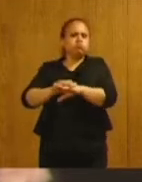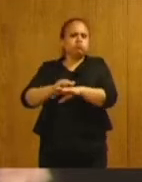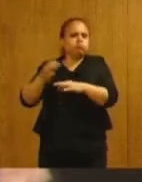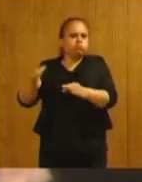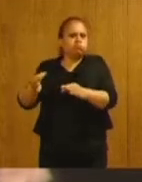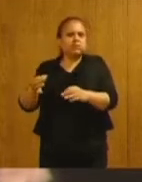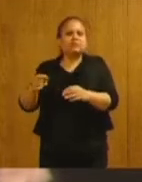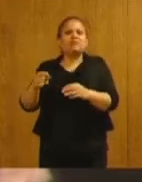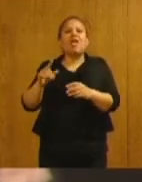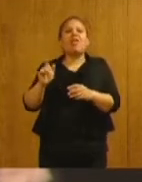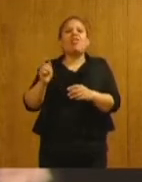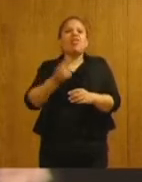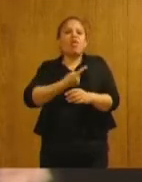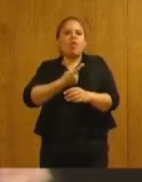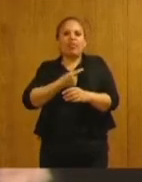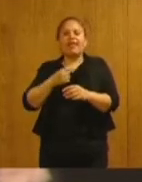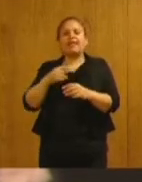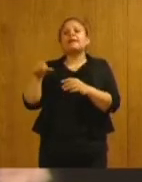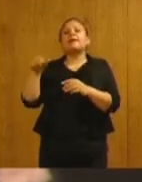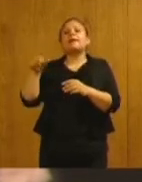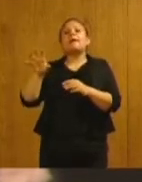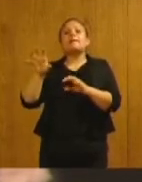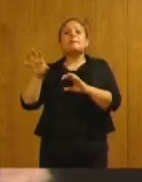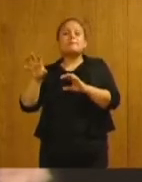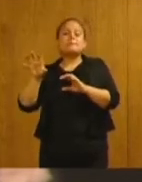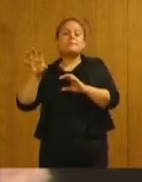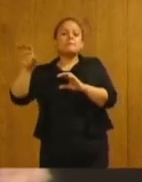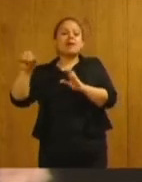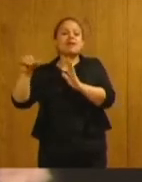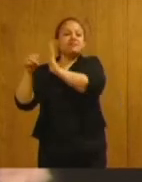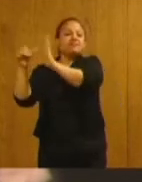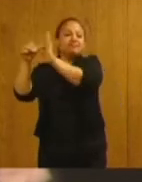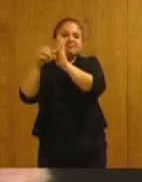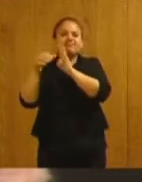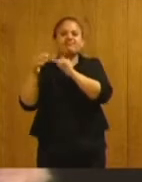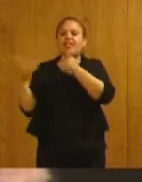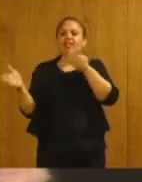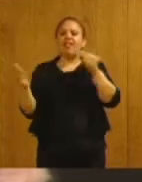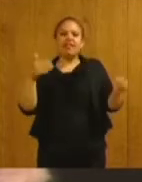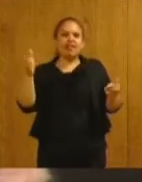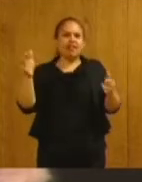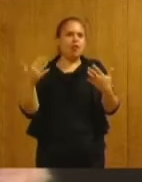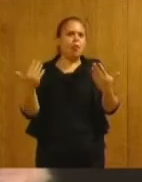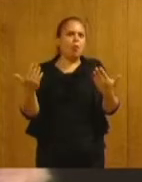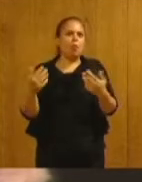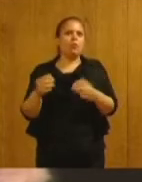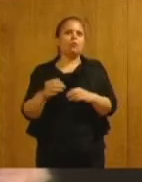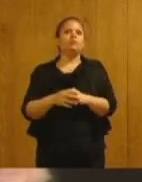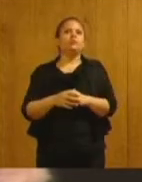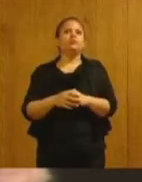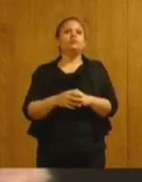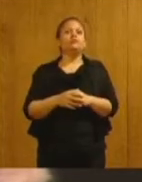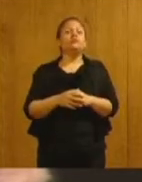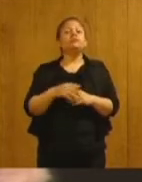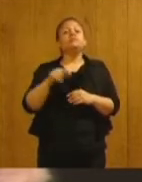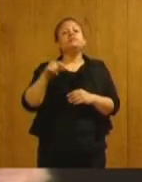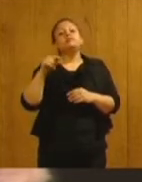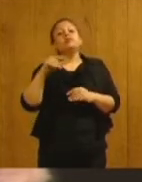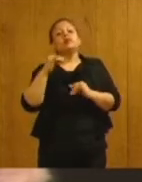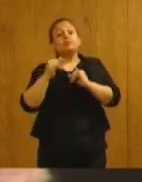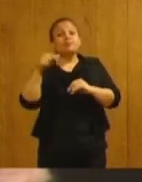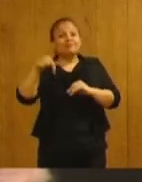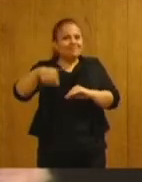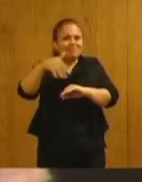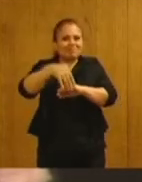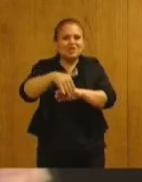países limítrofos. Dicho esto, señor Presidente, cabe resaltar que Misiones se encuentra inmersa